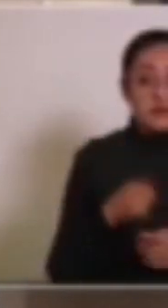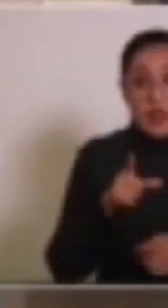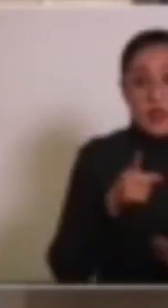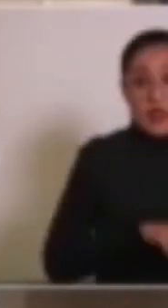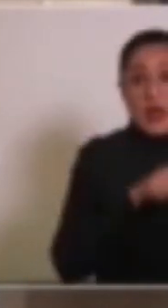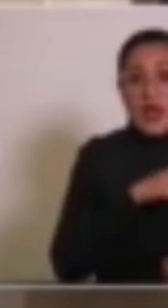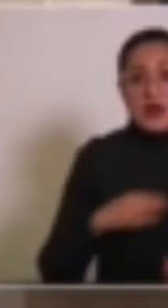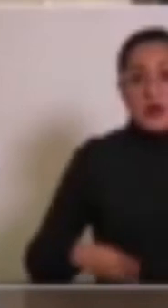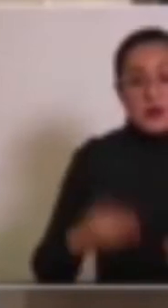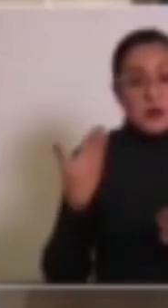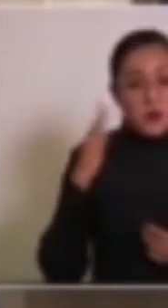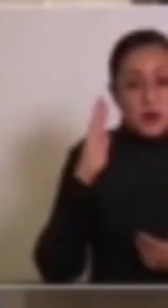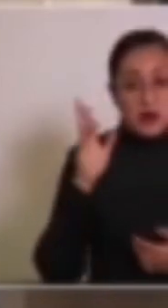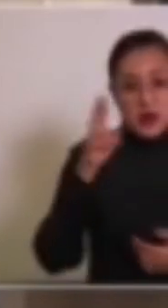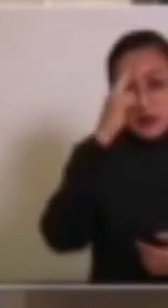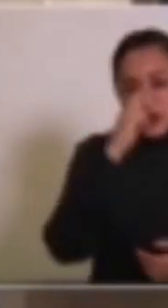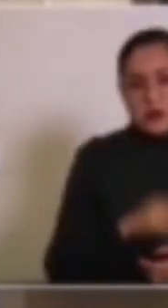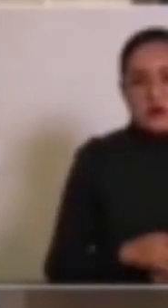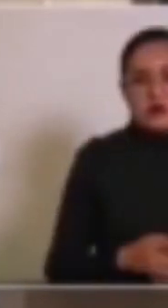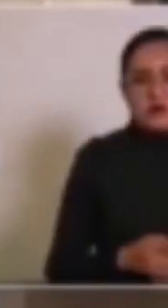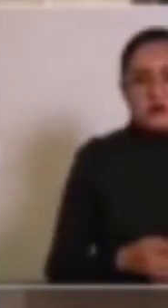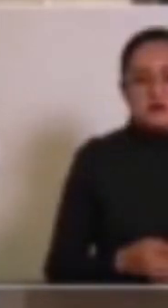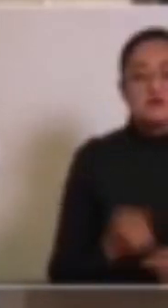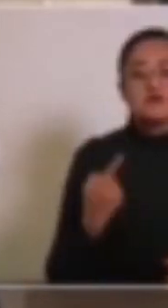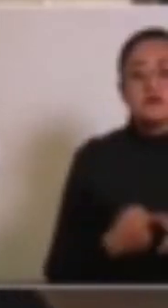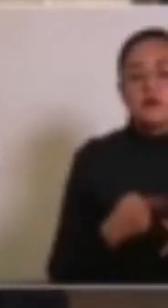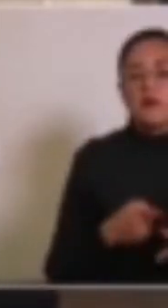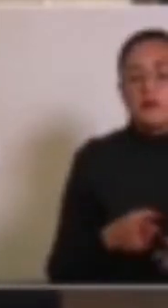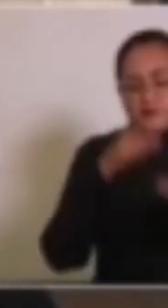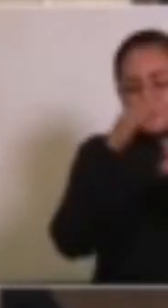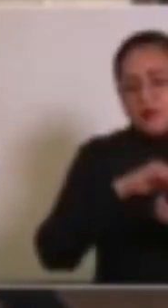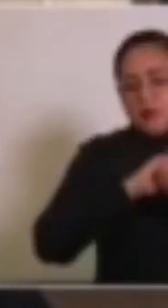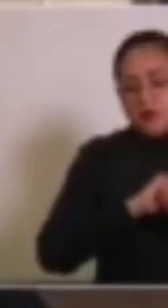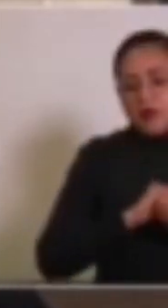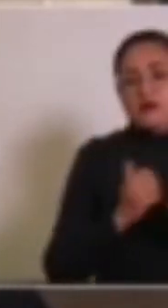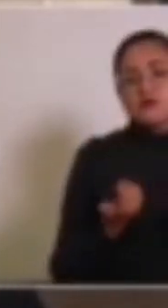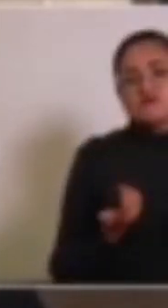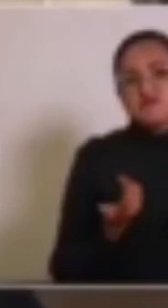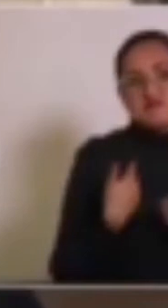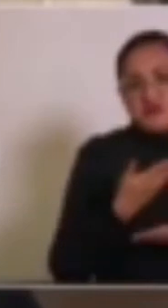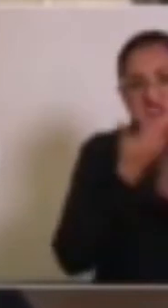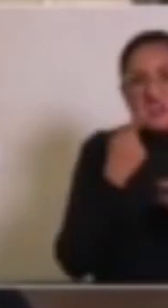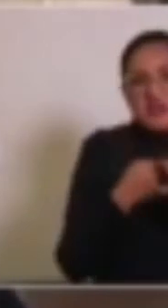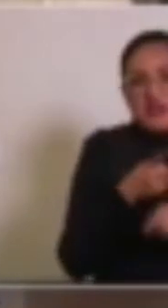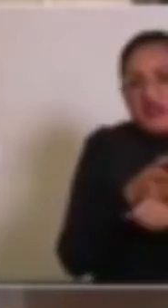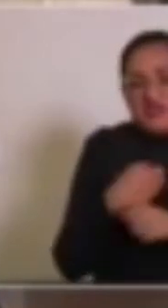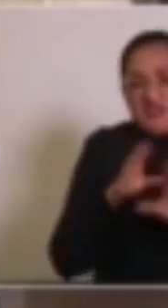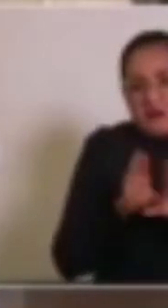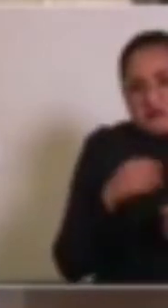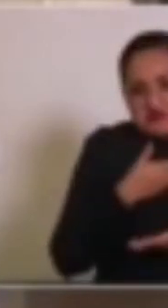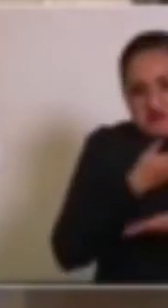entonces contrató, no sé cuál procedimiento licitatorio, no sé,